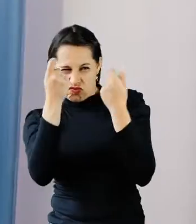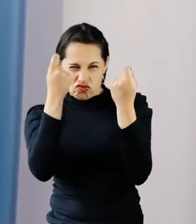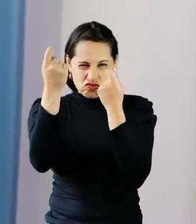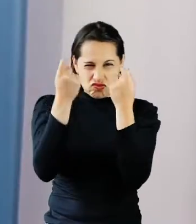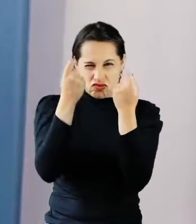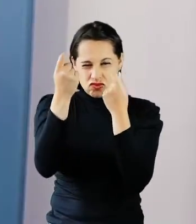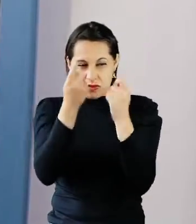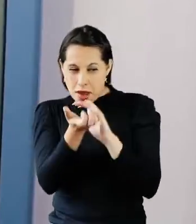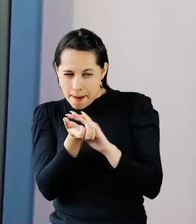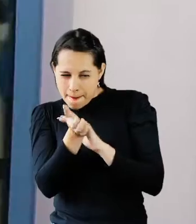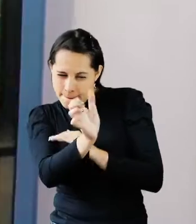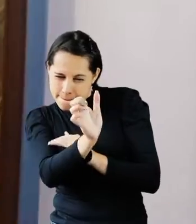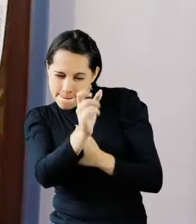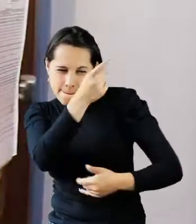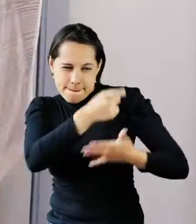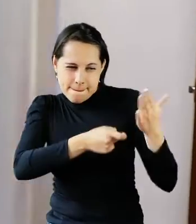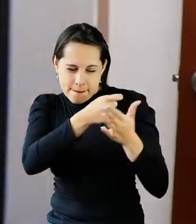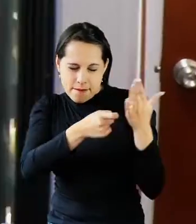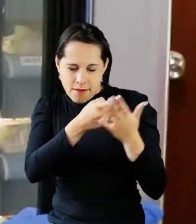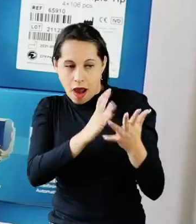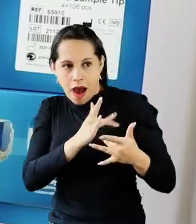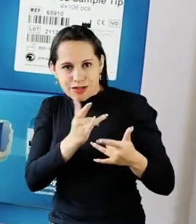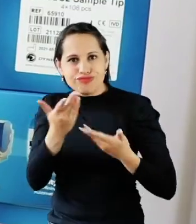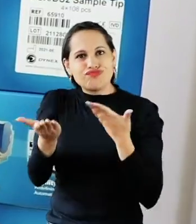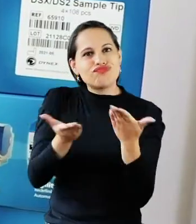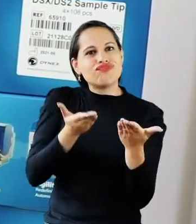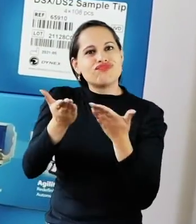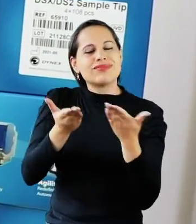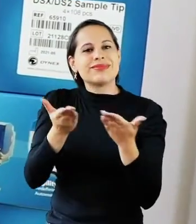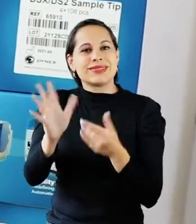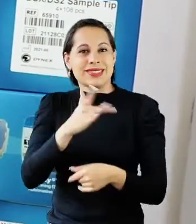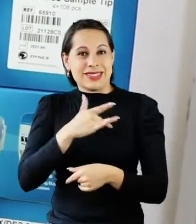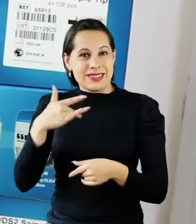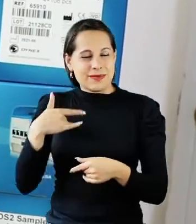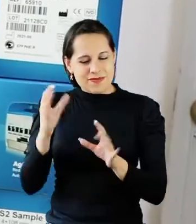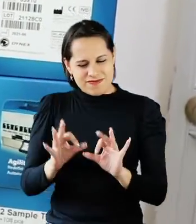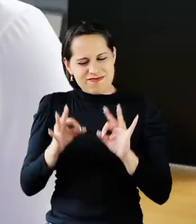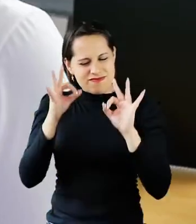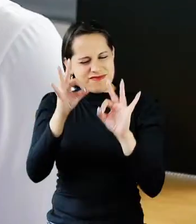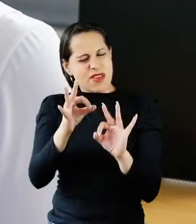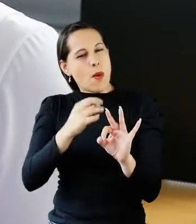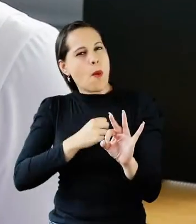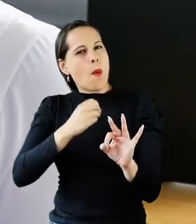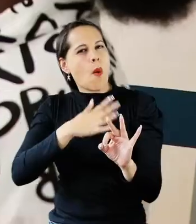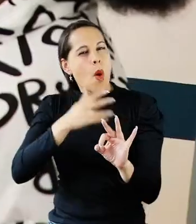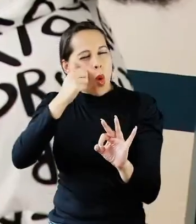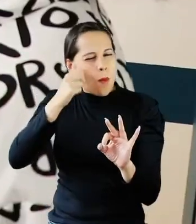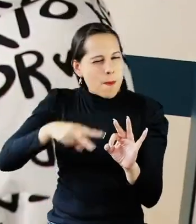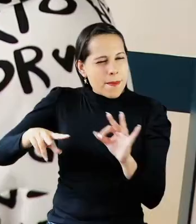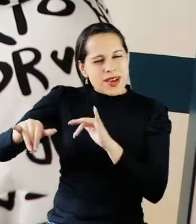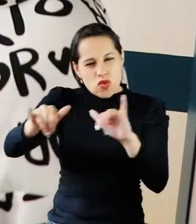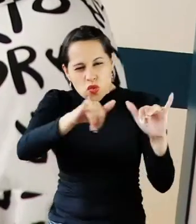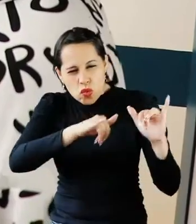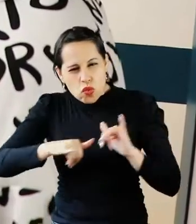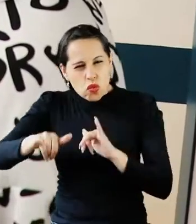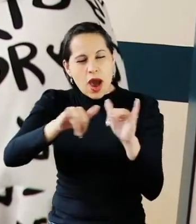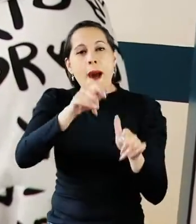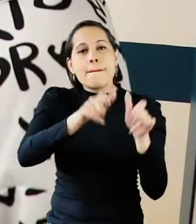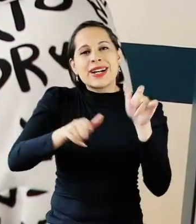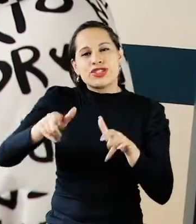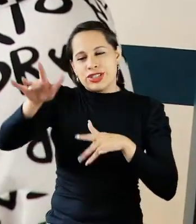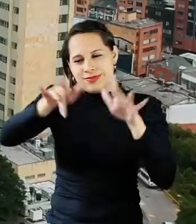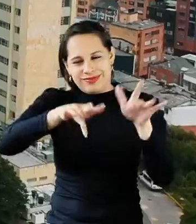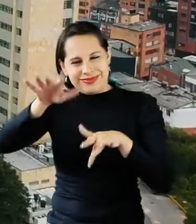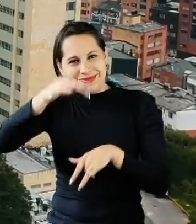desarrollan estrategias de carácter preventivo y correctivo para ofrecer servicios de salud con calidad, oportunidad y humanización a nuestros